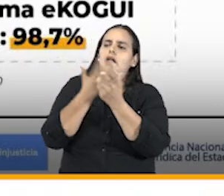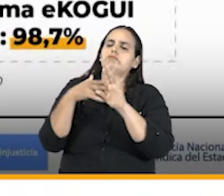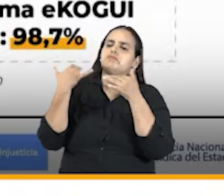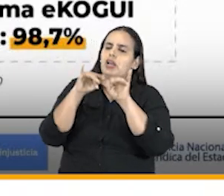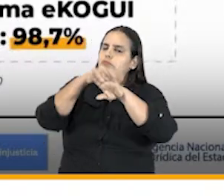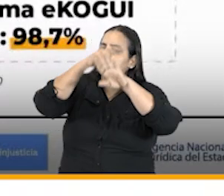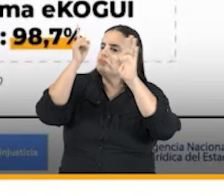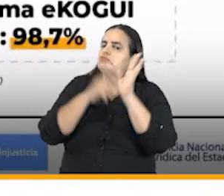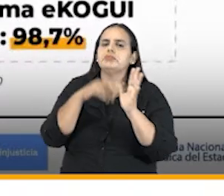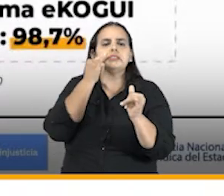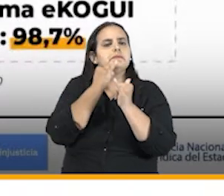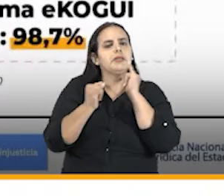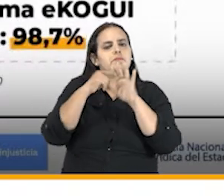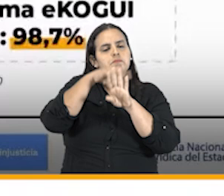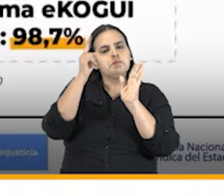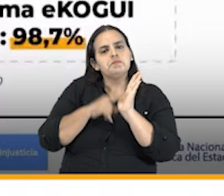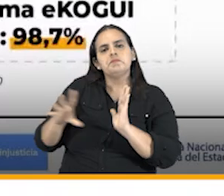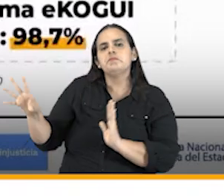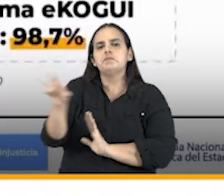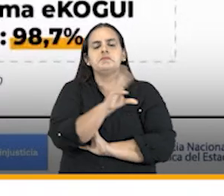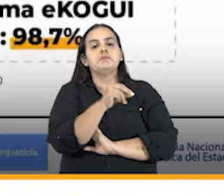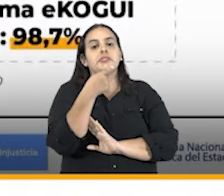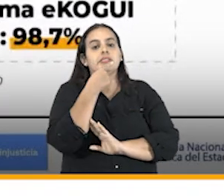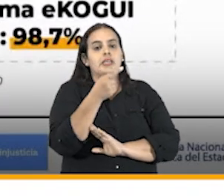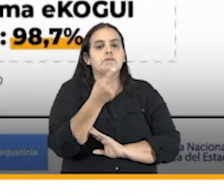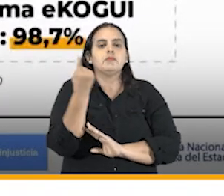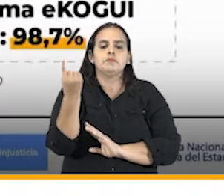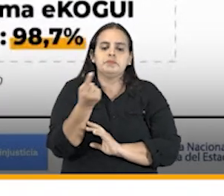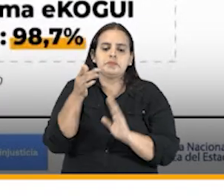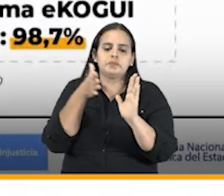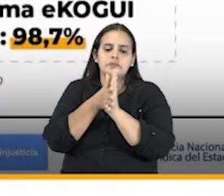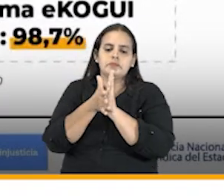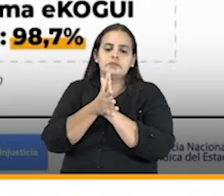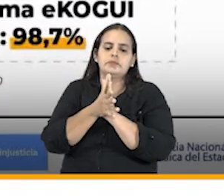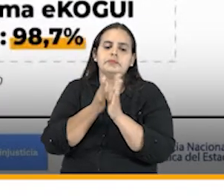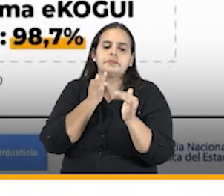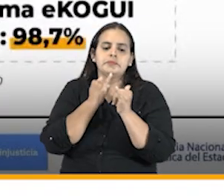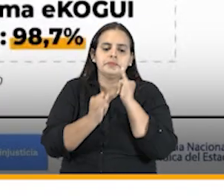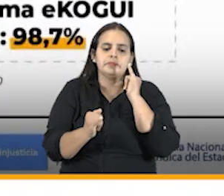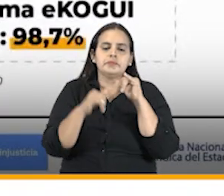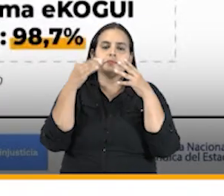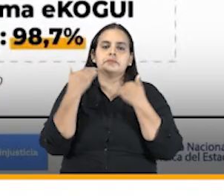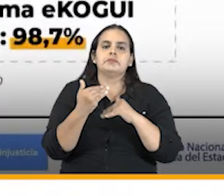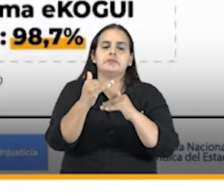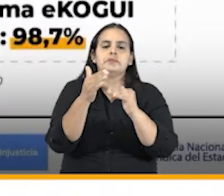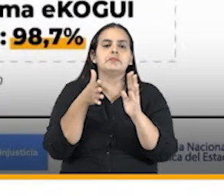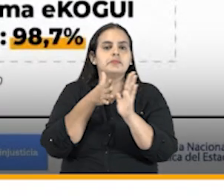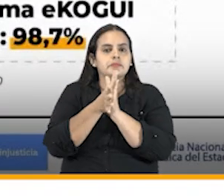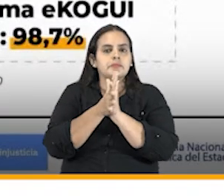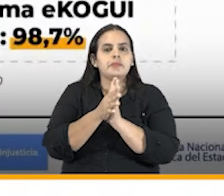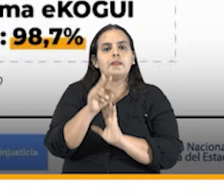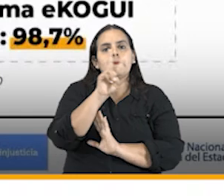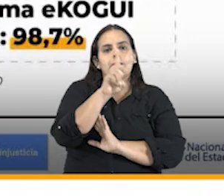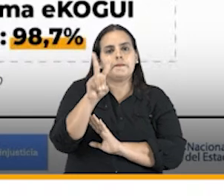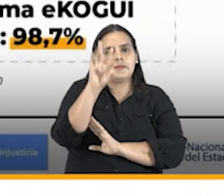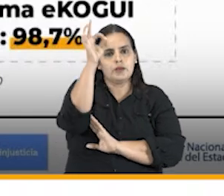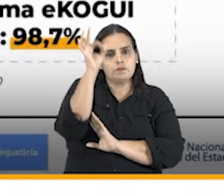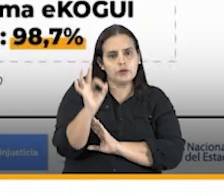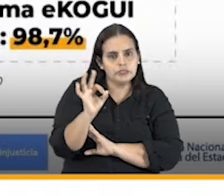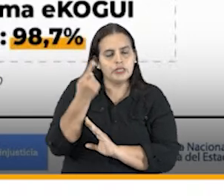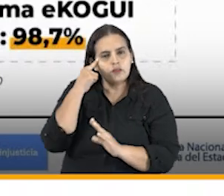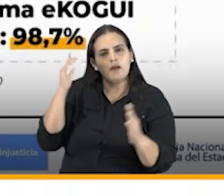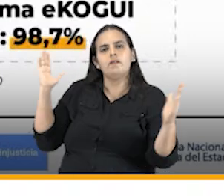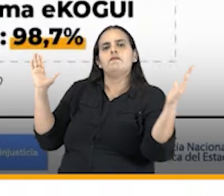interactivos y terminados se destaca que nada más en términos de procesos terminados el incremento fue 22%